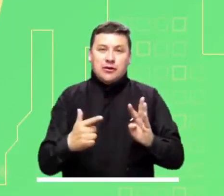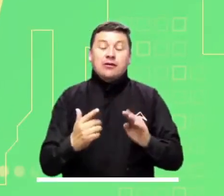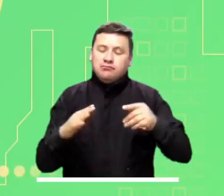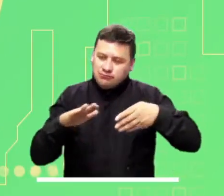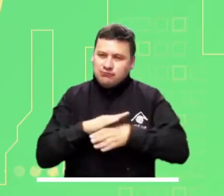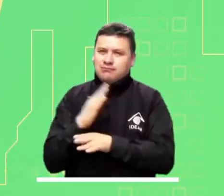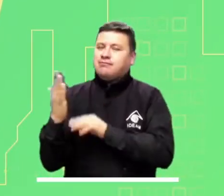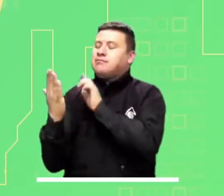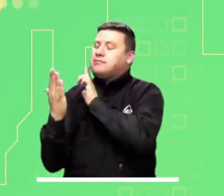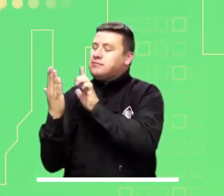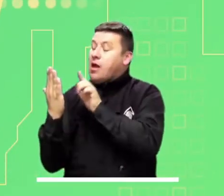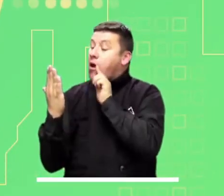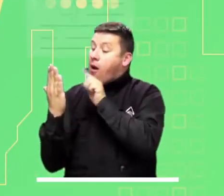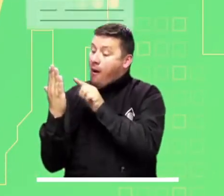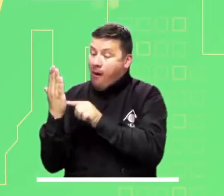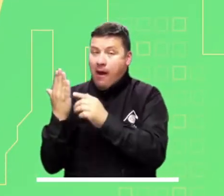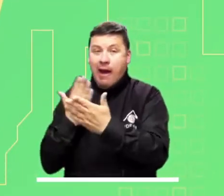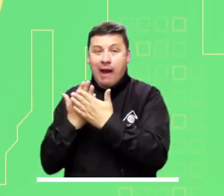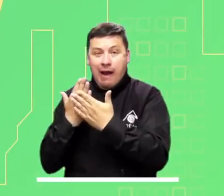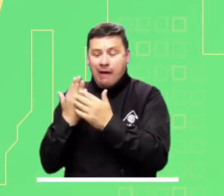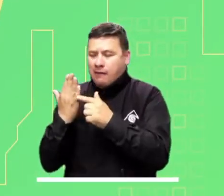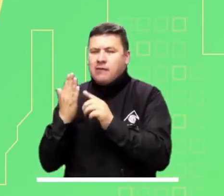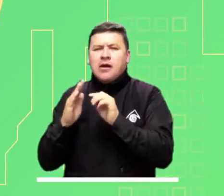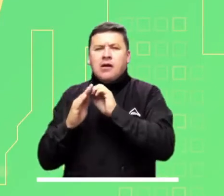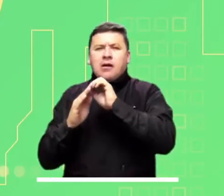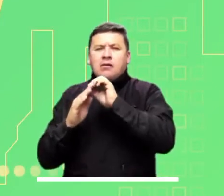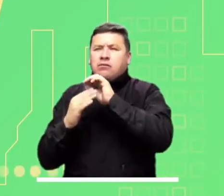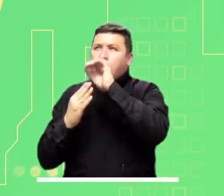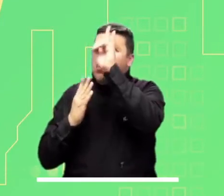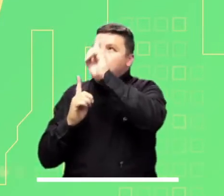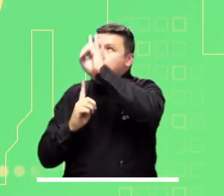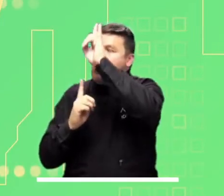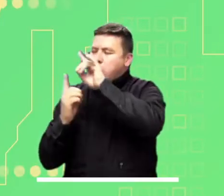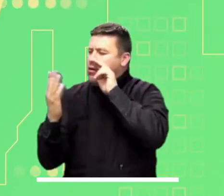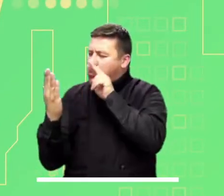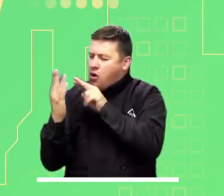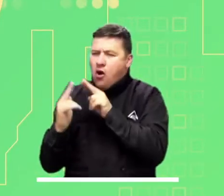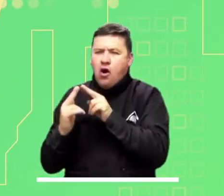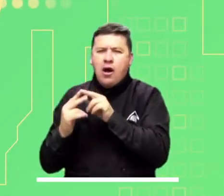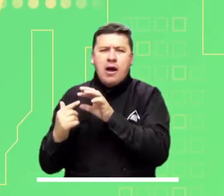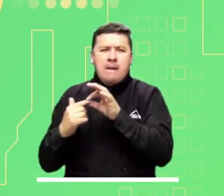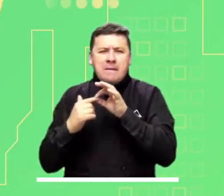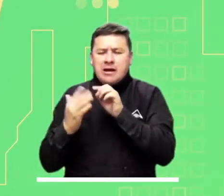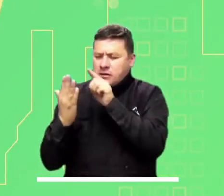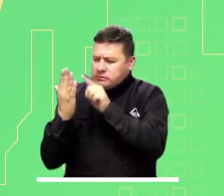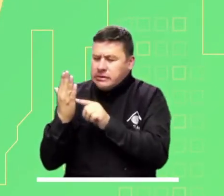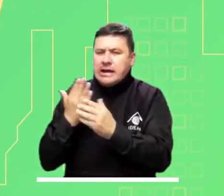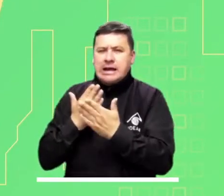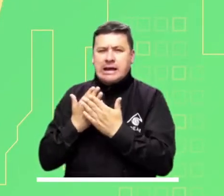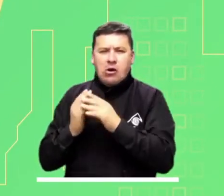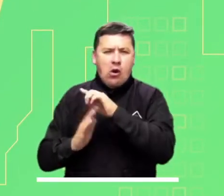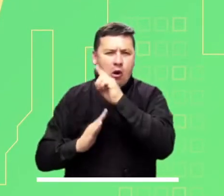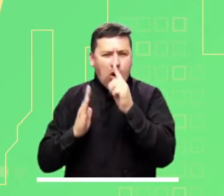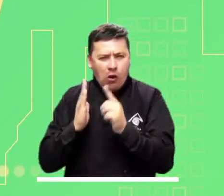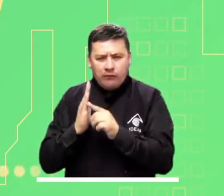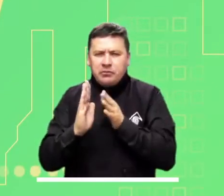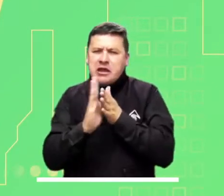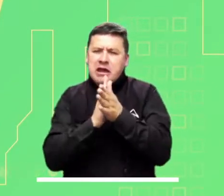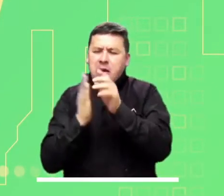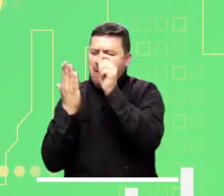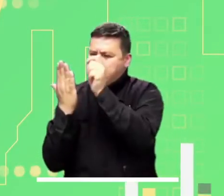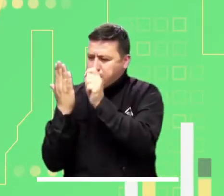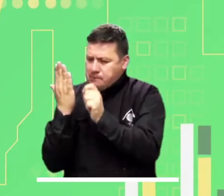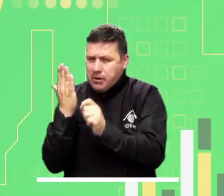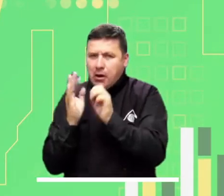Mi Pronóstico. Consulte los pronósticos del estado del tiempo, las imágenes satelitales y conozca las principales alertas